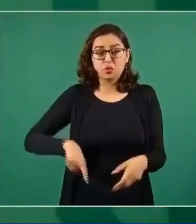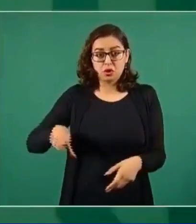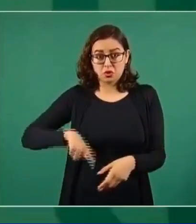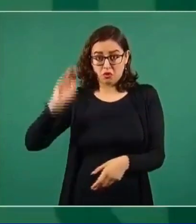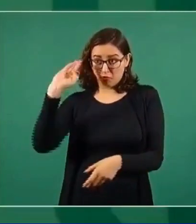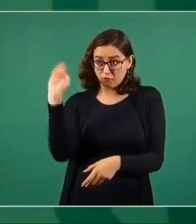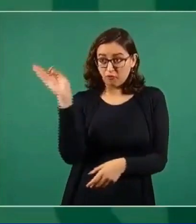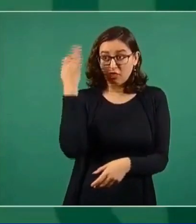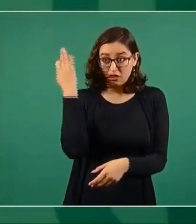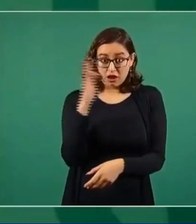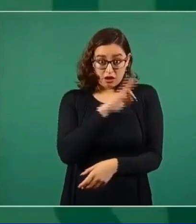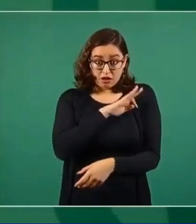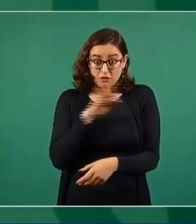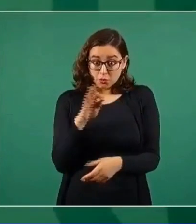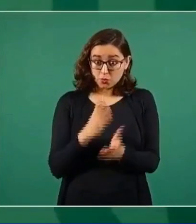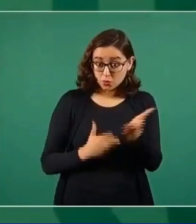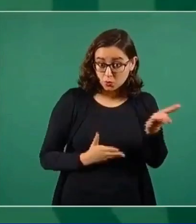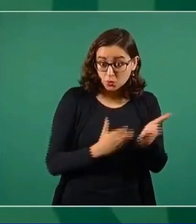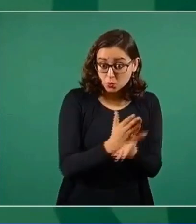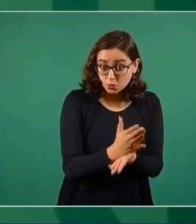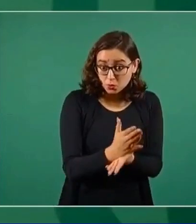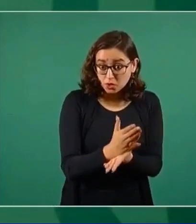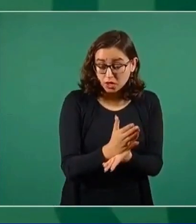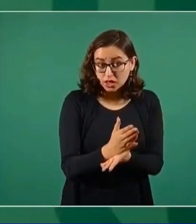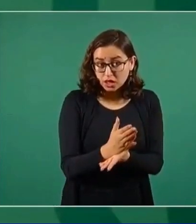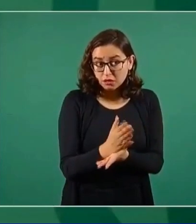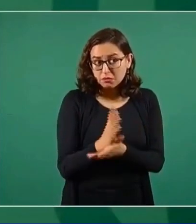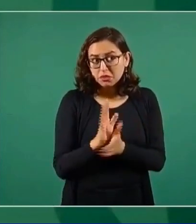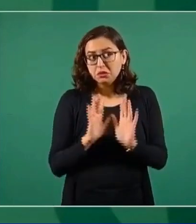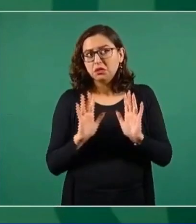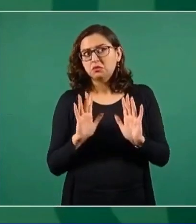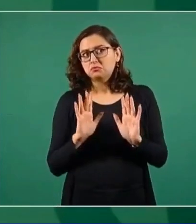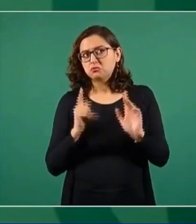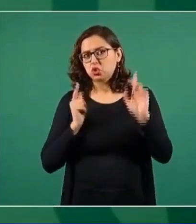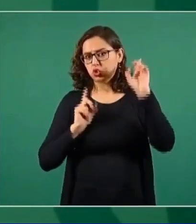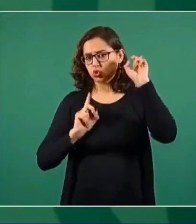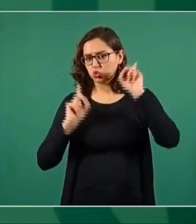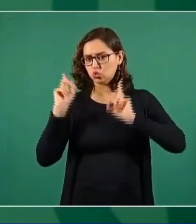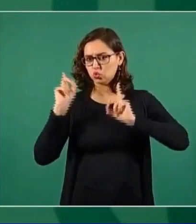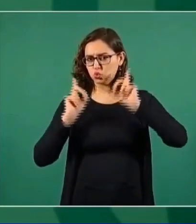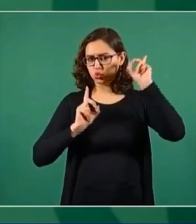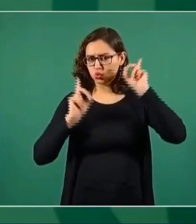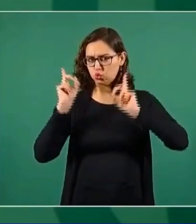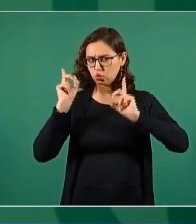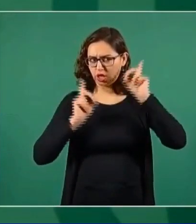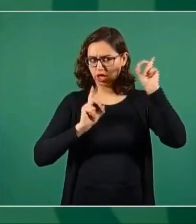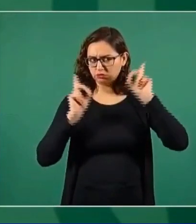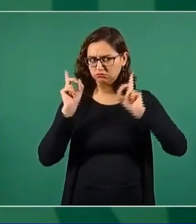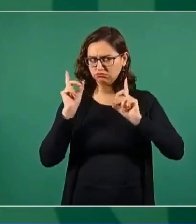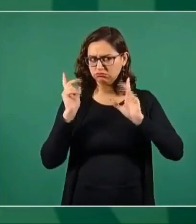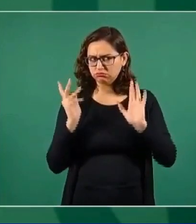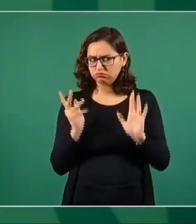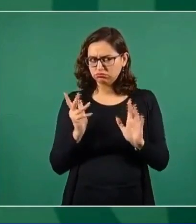sobre la ley del notariado,